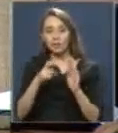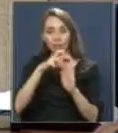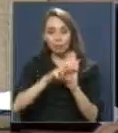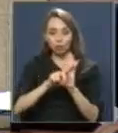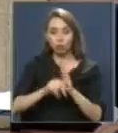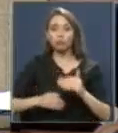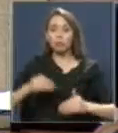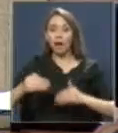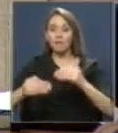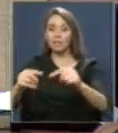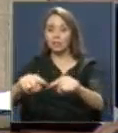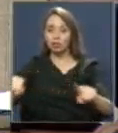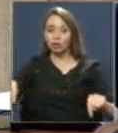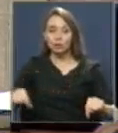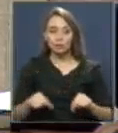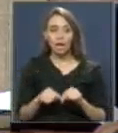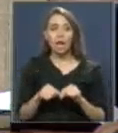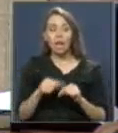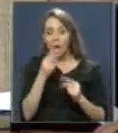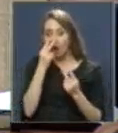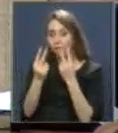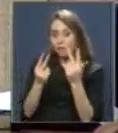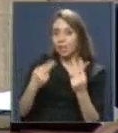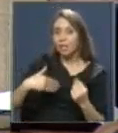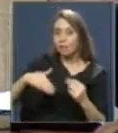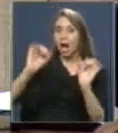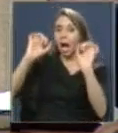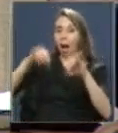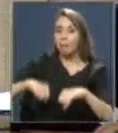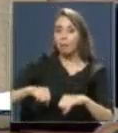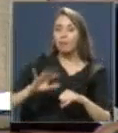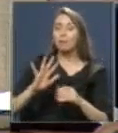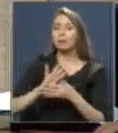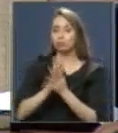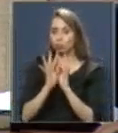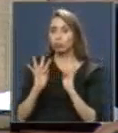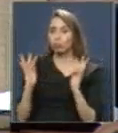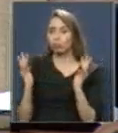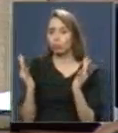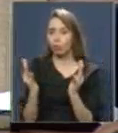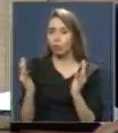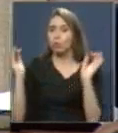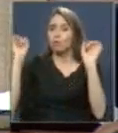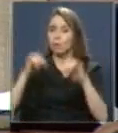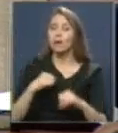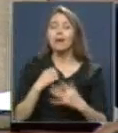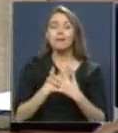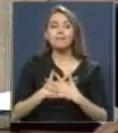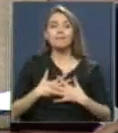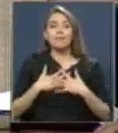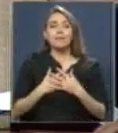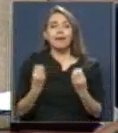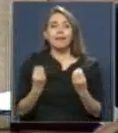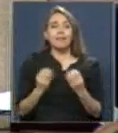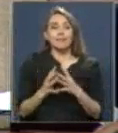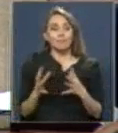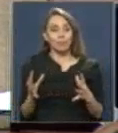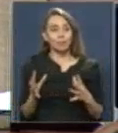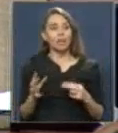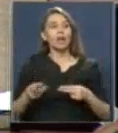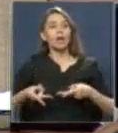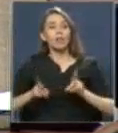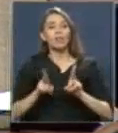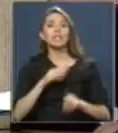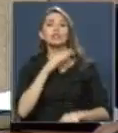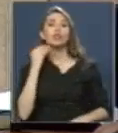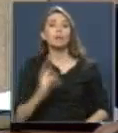se ve camino a una aprobación y probablemente la unanimidad. Eso me alegra mucho, el derecho a morir